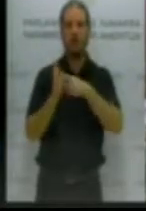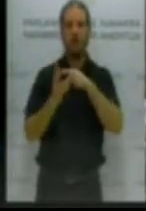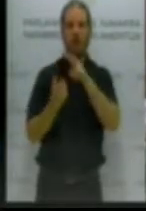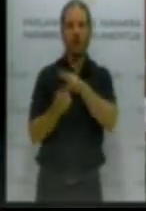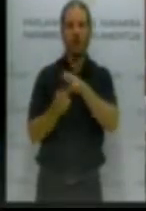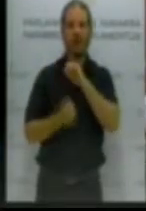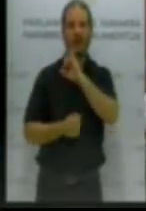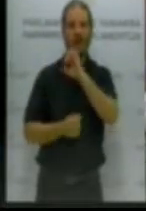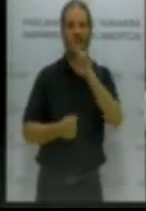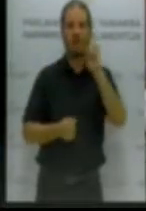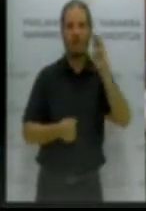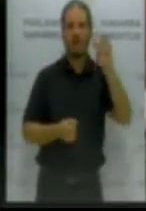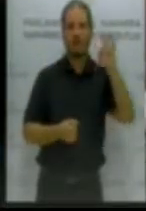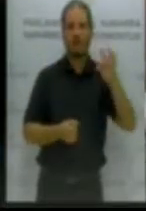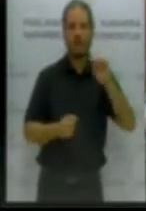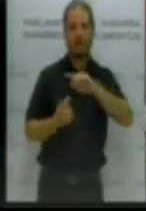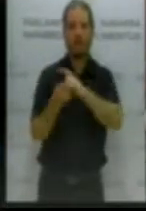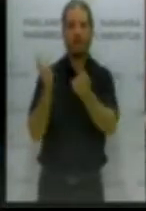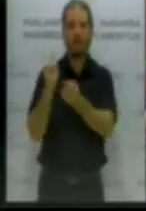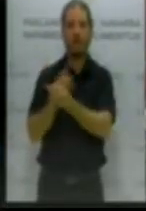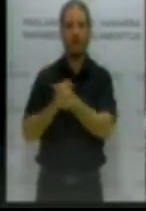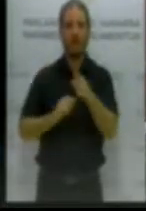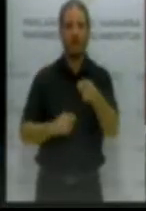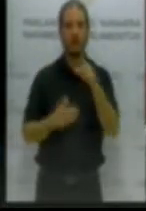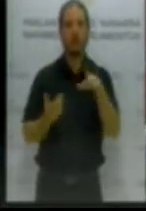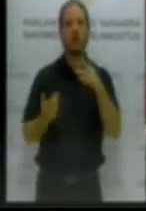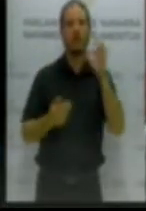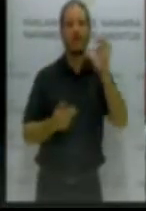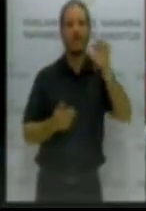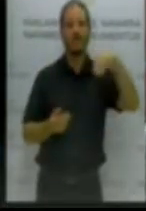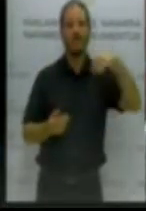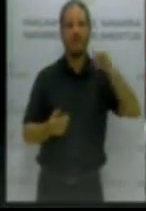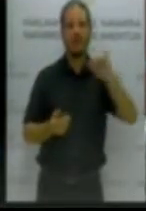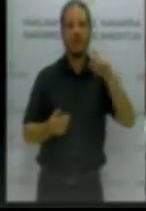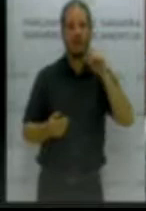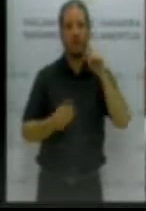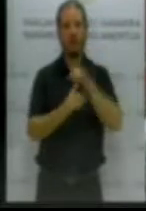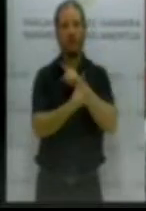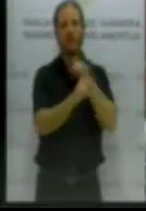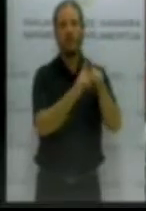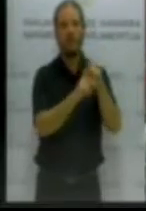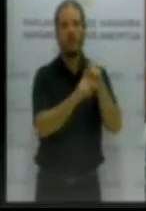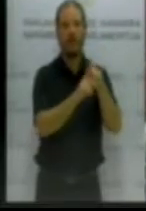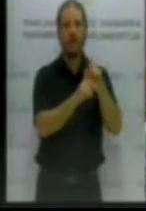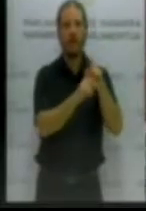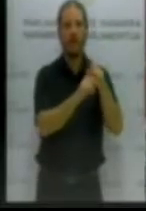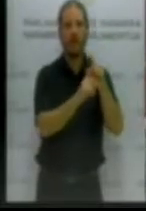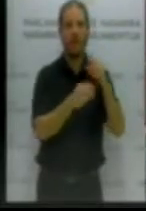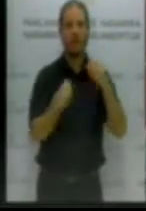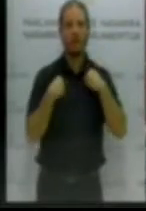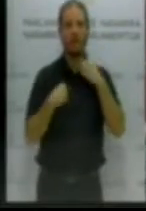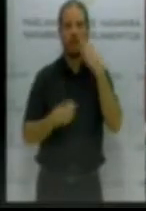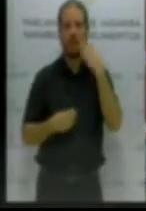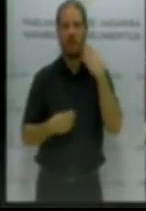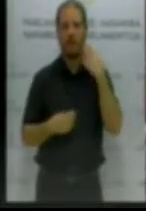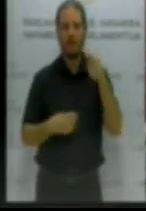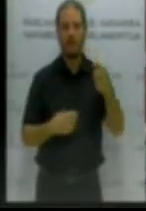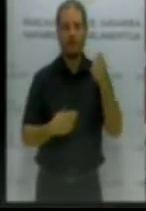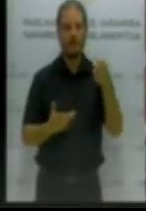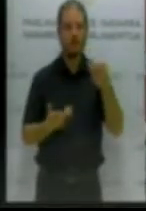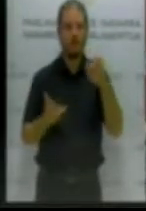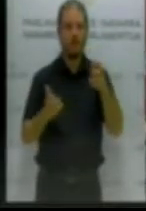situar de nuevo al salario mínimo interprofesional como referencia de vida digna. Índice más beneficioso para estos